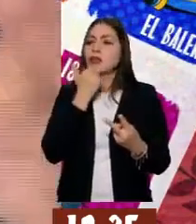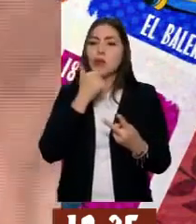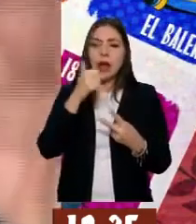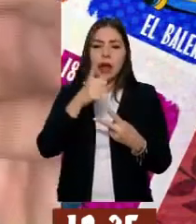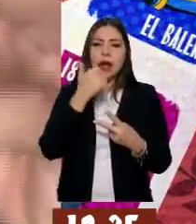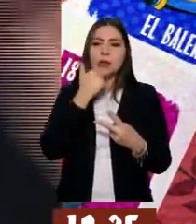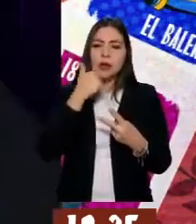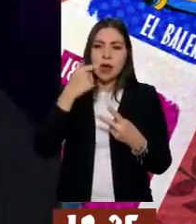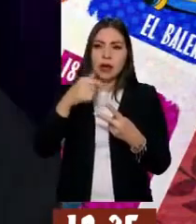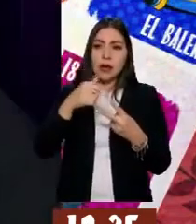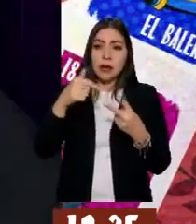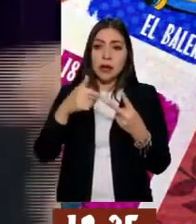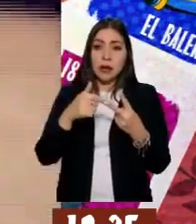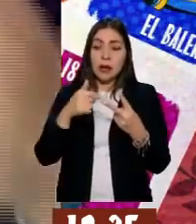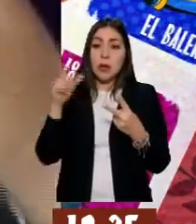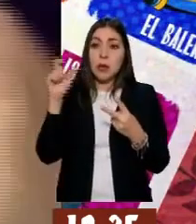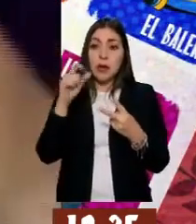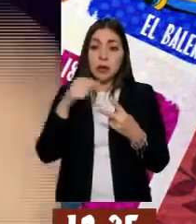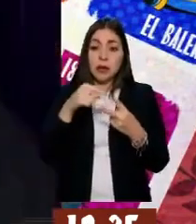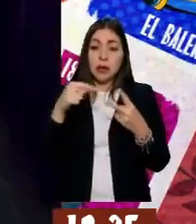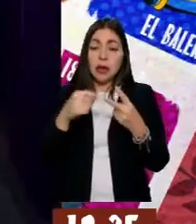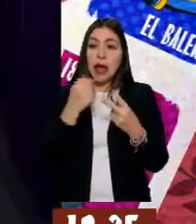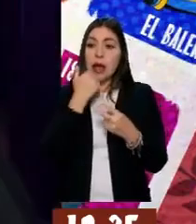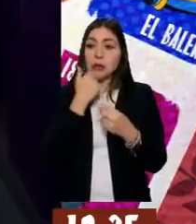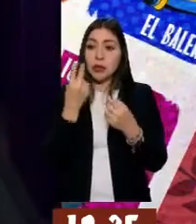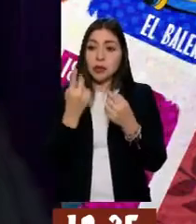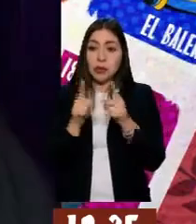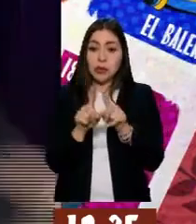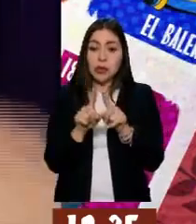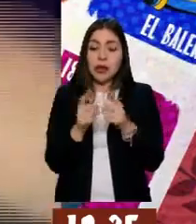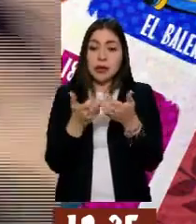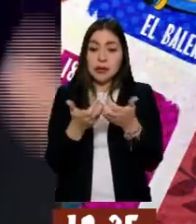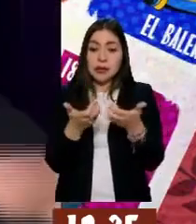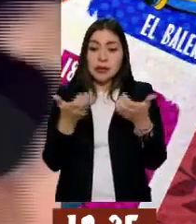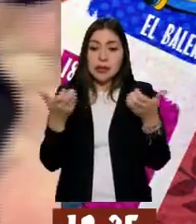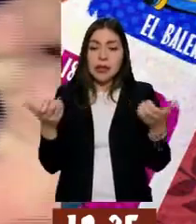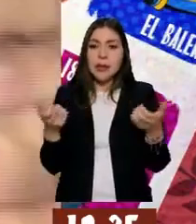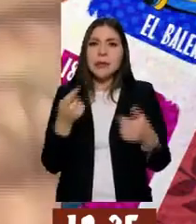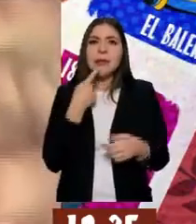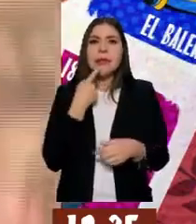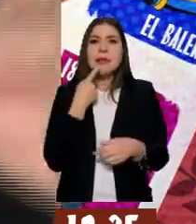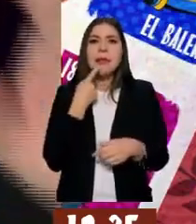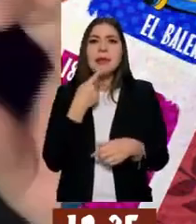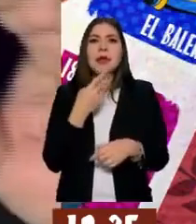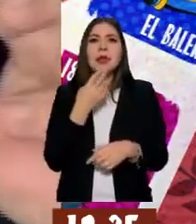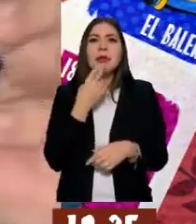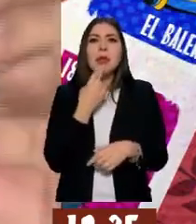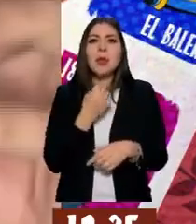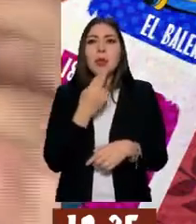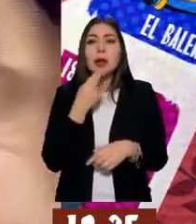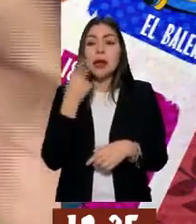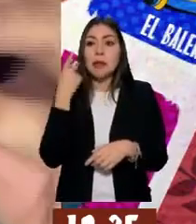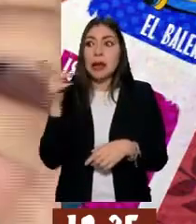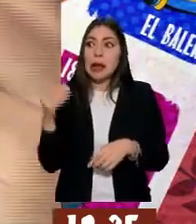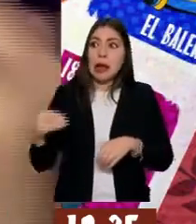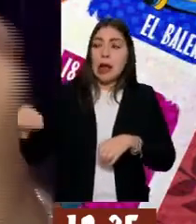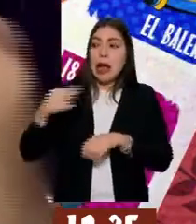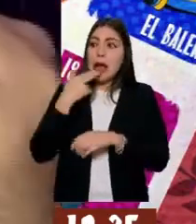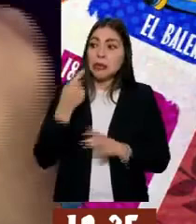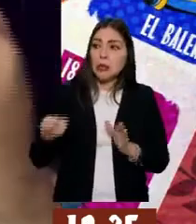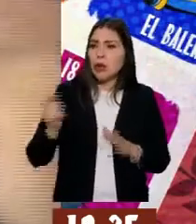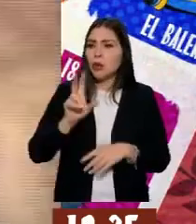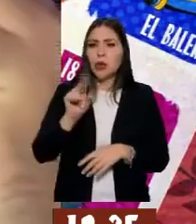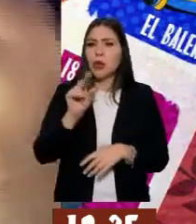curiosamente saben más dulces, porque activan más receptores en tu lengua. Pero no es que tengan más azúcares, simplemente cuando los separas, tu